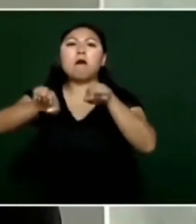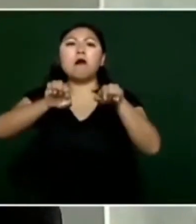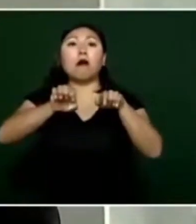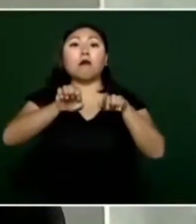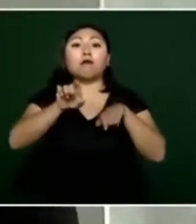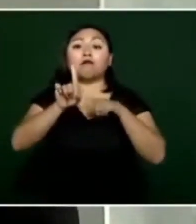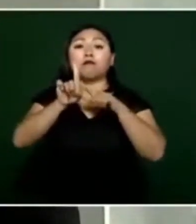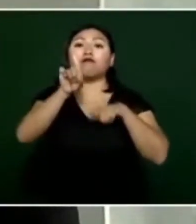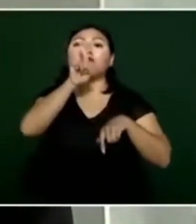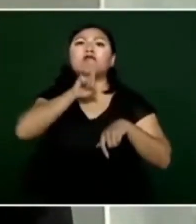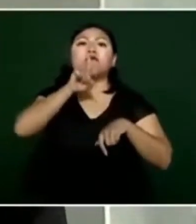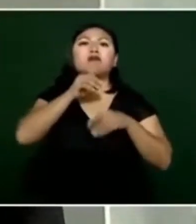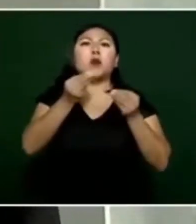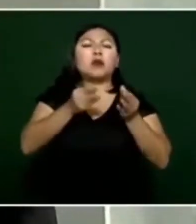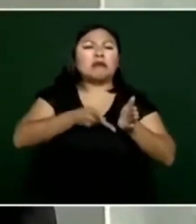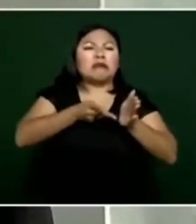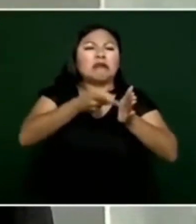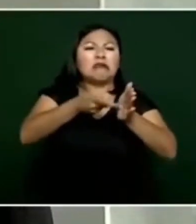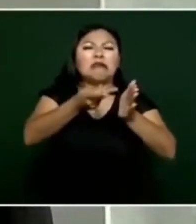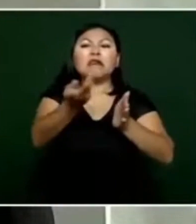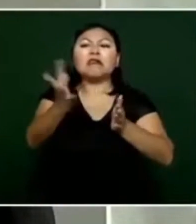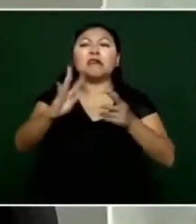eso no pasa en México